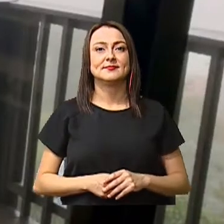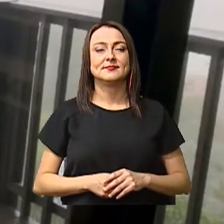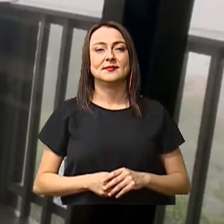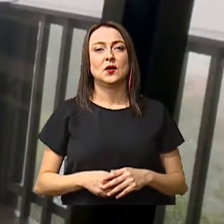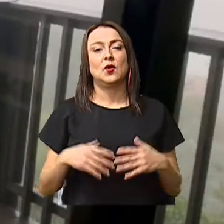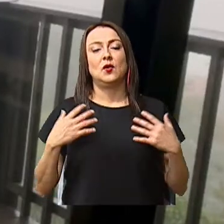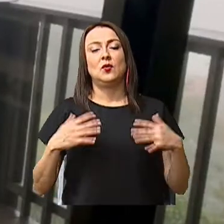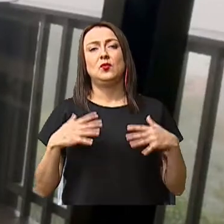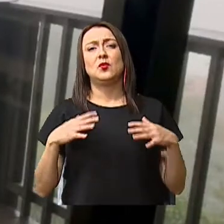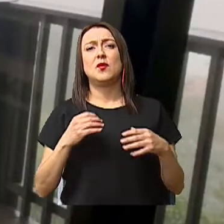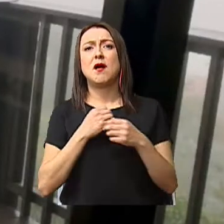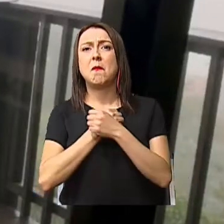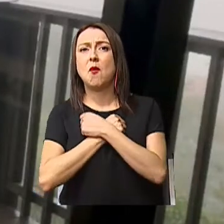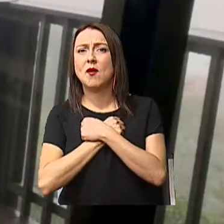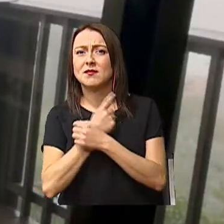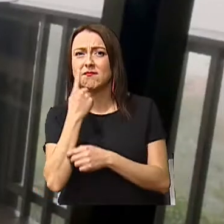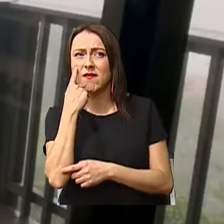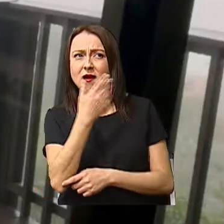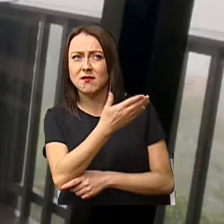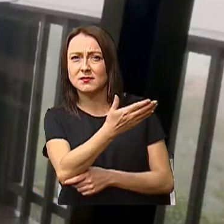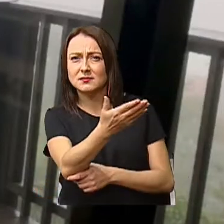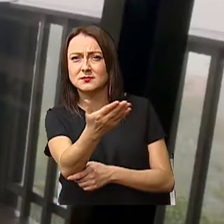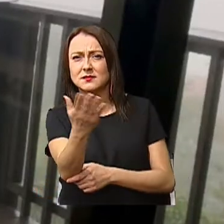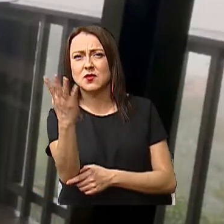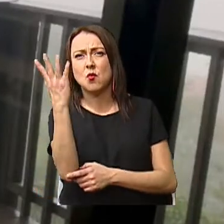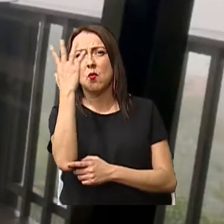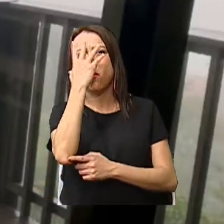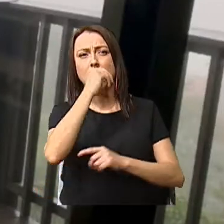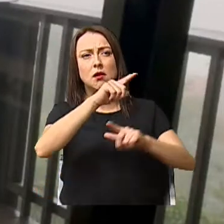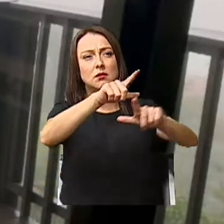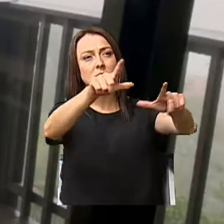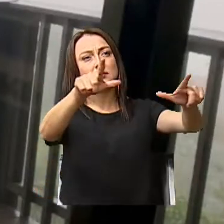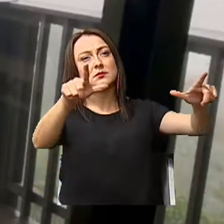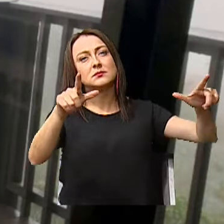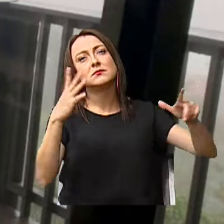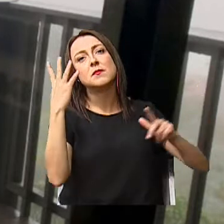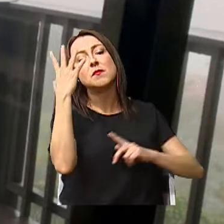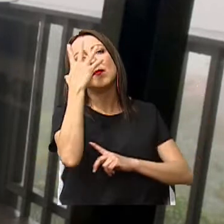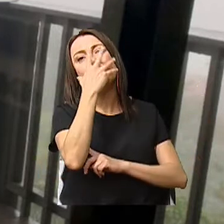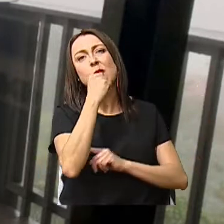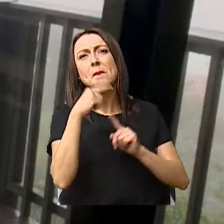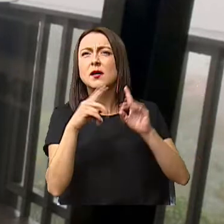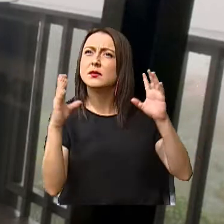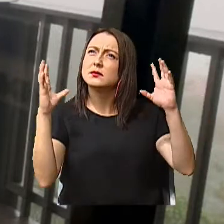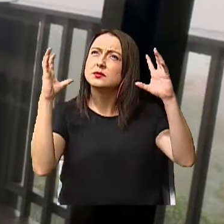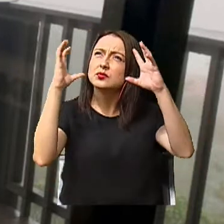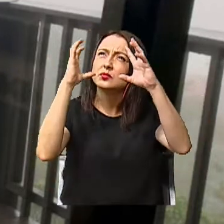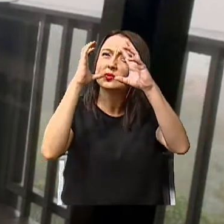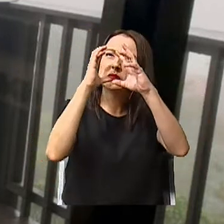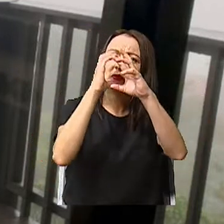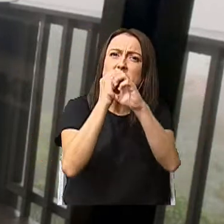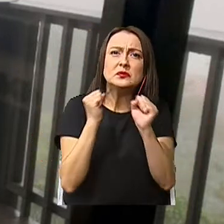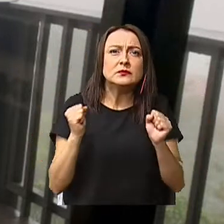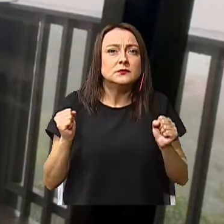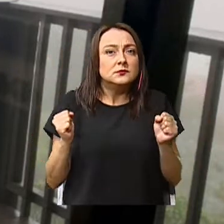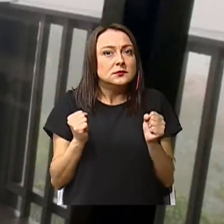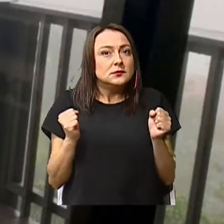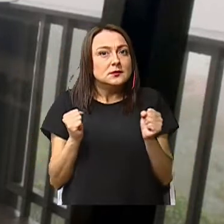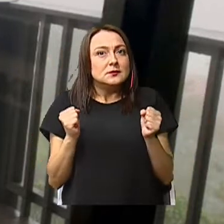Uy, amores. Observen. Qué lugar más hermoso. Pero está oscuro. Está frío.